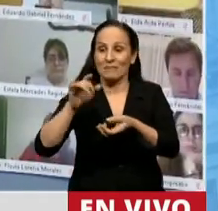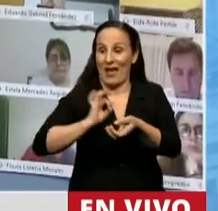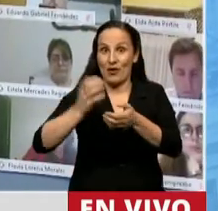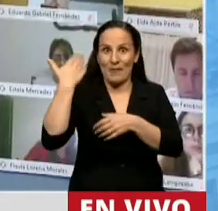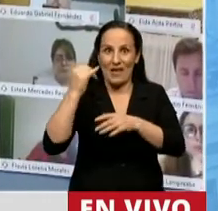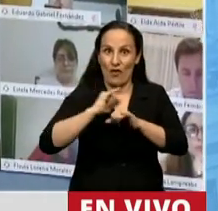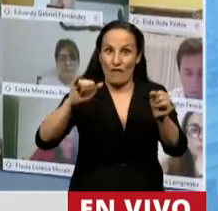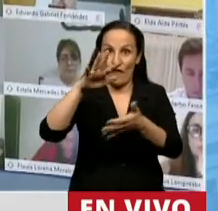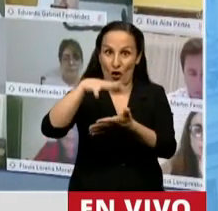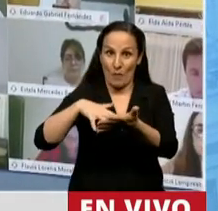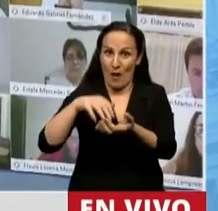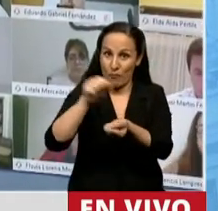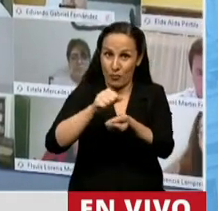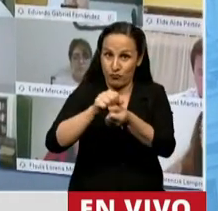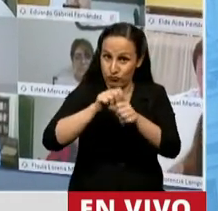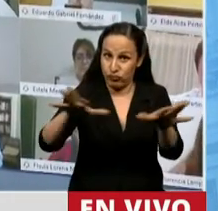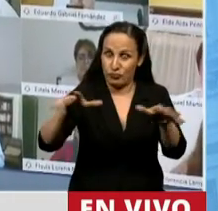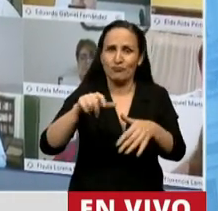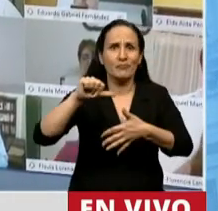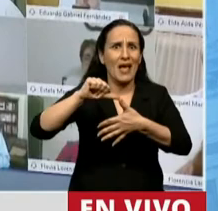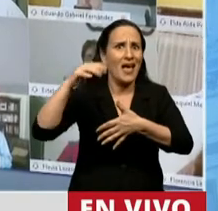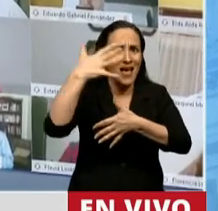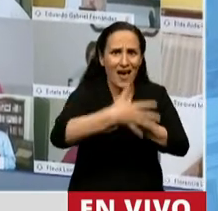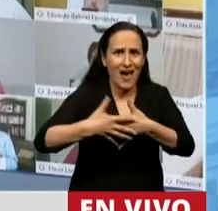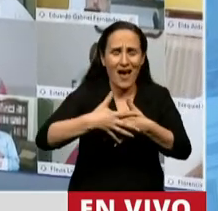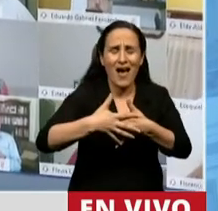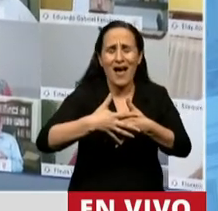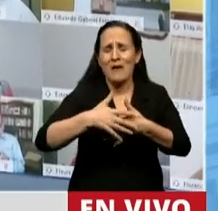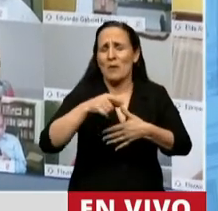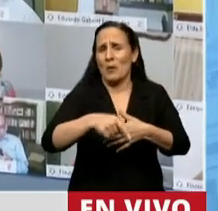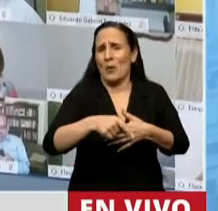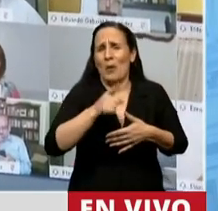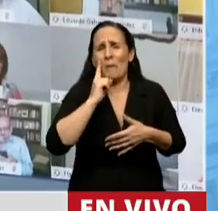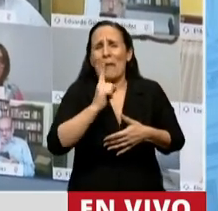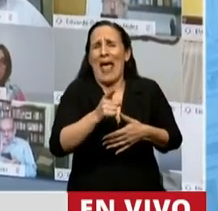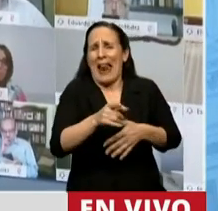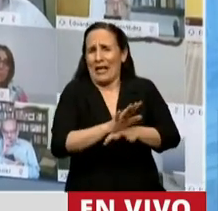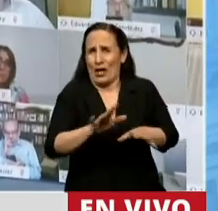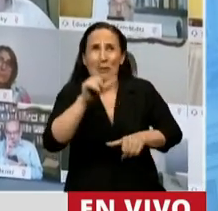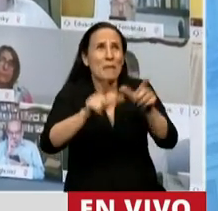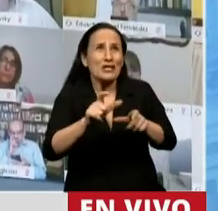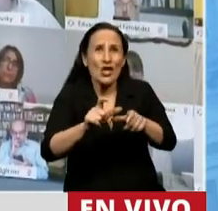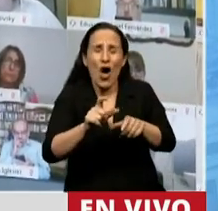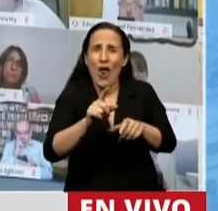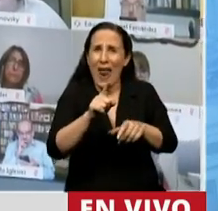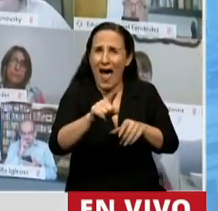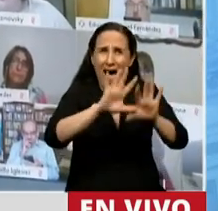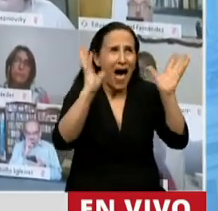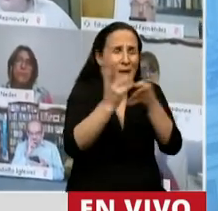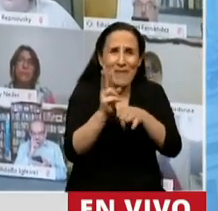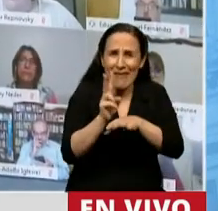pasado que América Latina era la región más peligrosa del mundo para los defensores y las defensoras del ambiente,